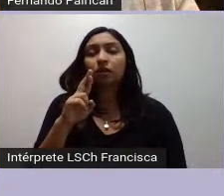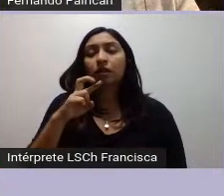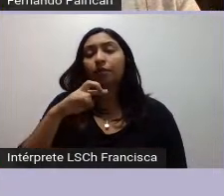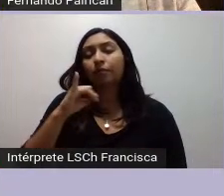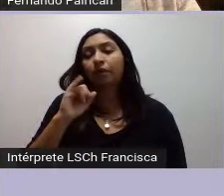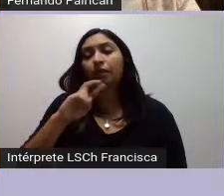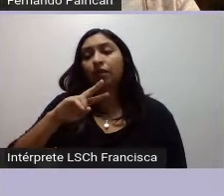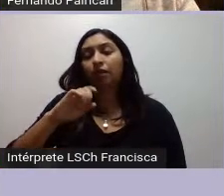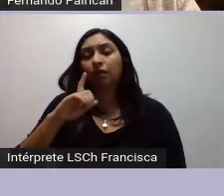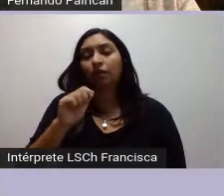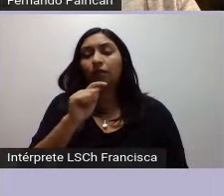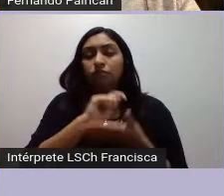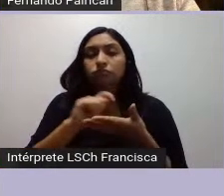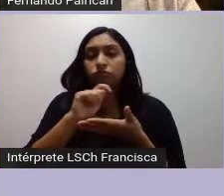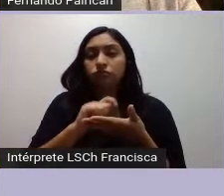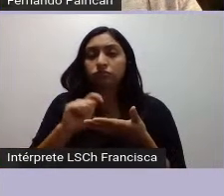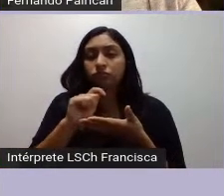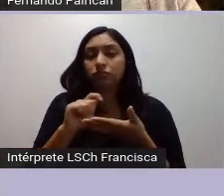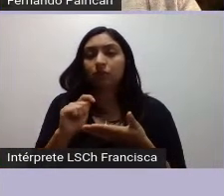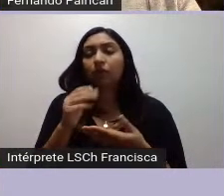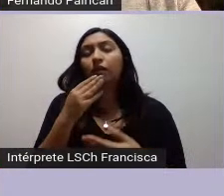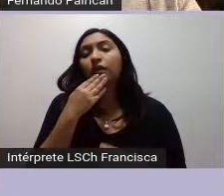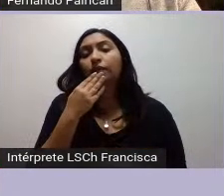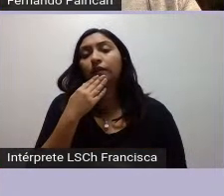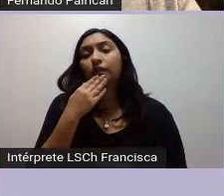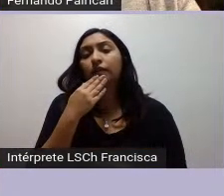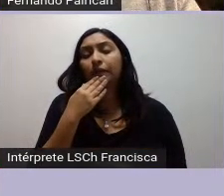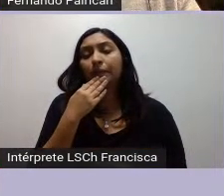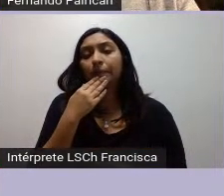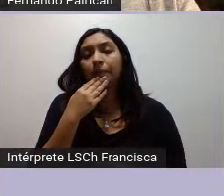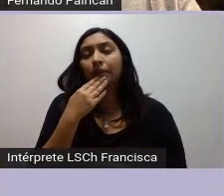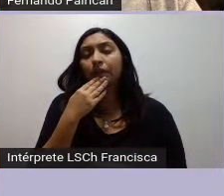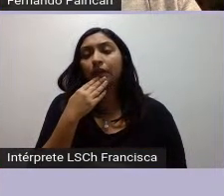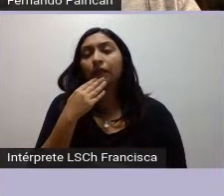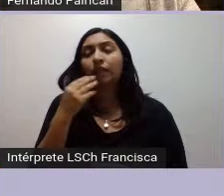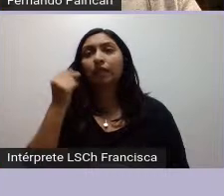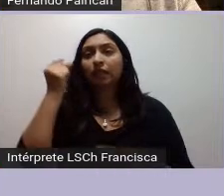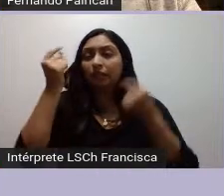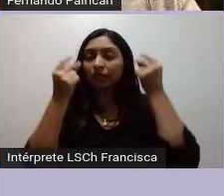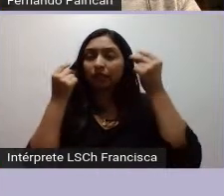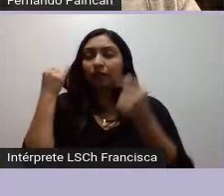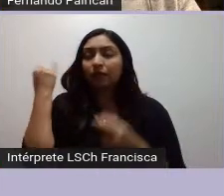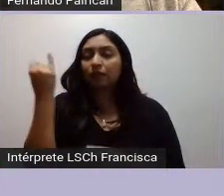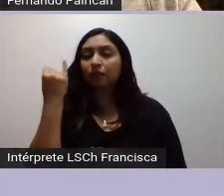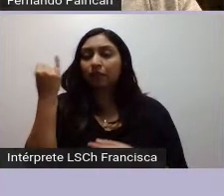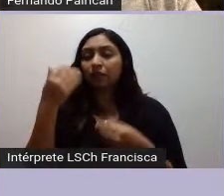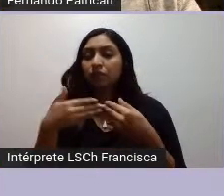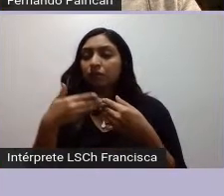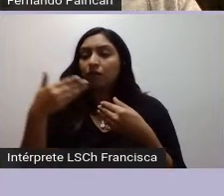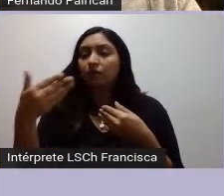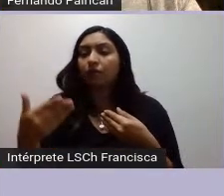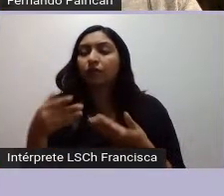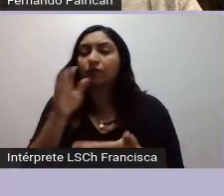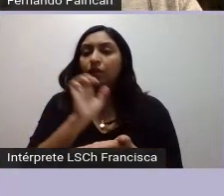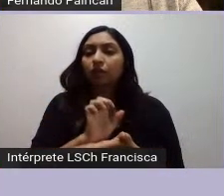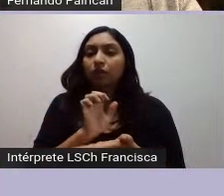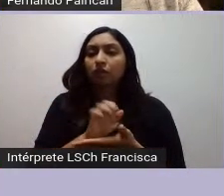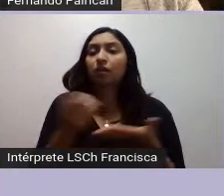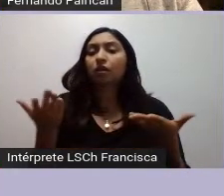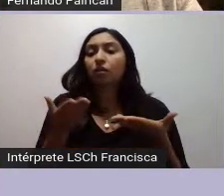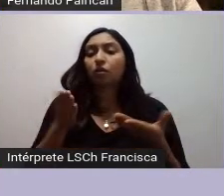intelectuales que más también ha abordado la idea de la autonomía desde afuera desde afuera del Estado y cómo se continúa